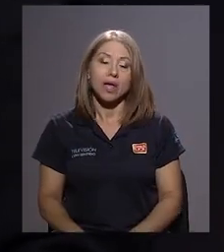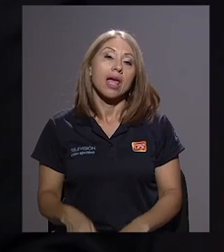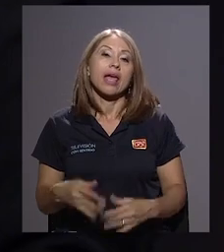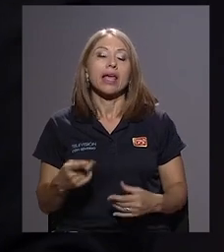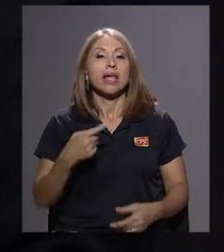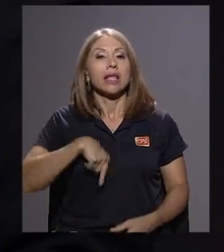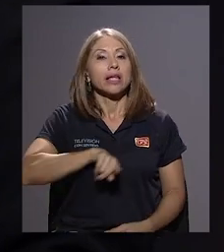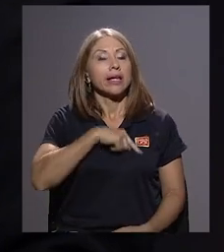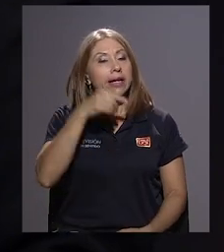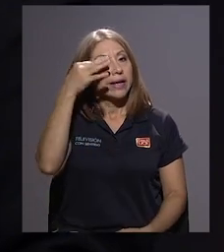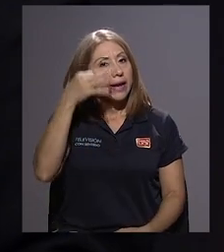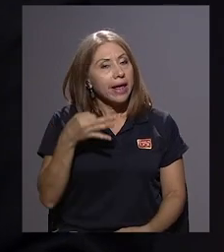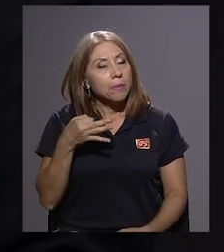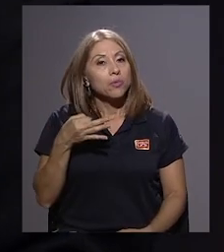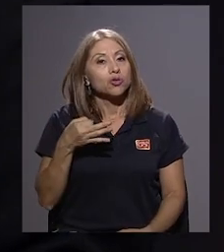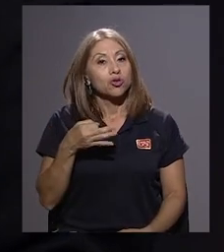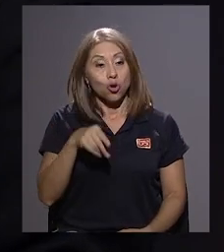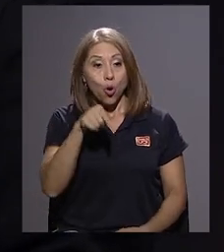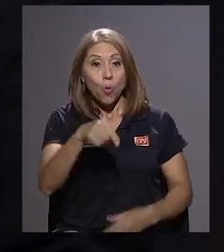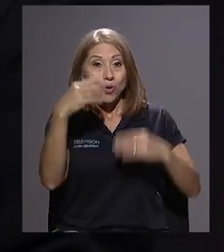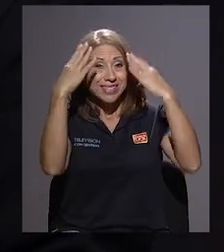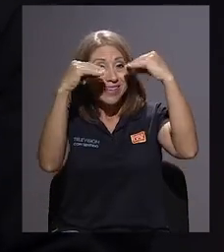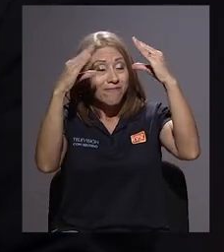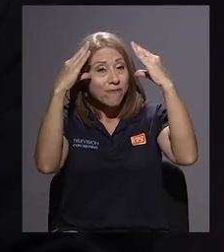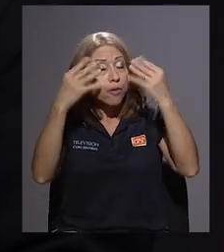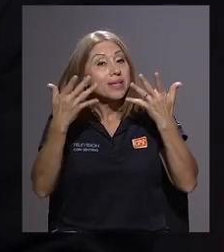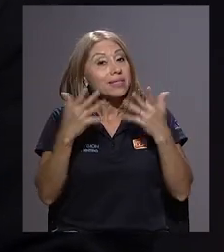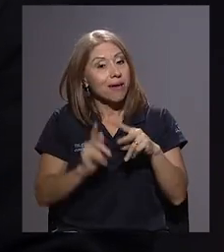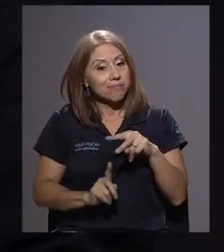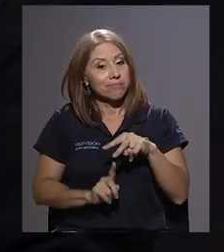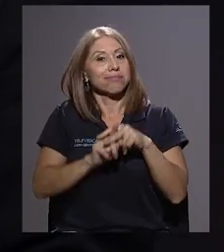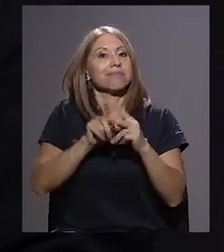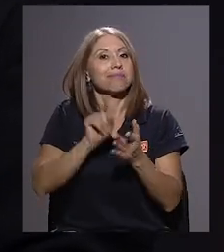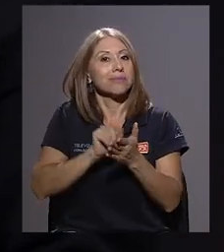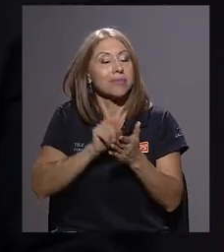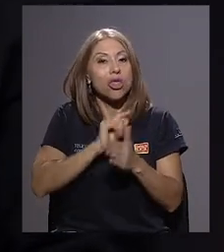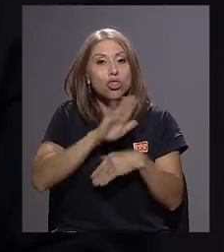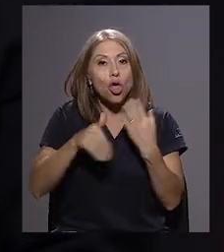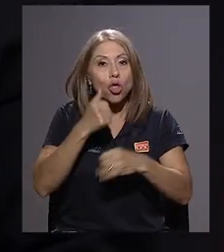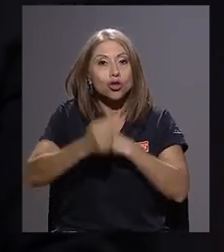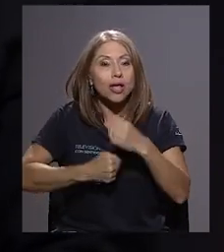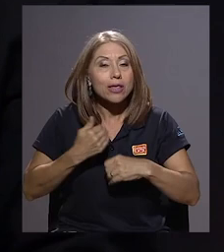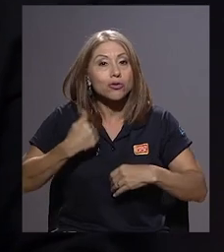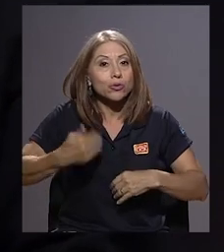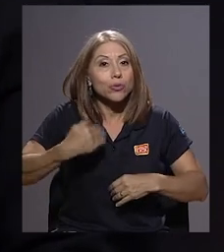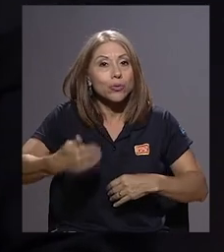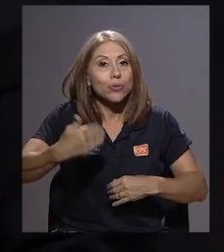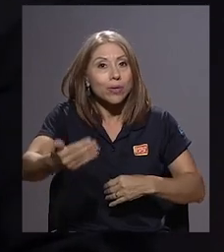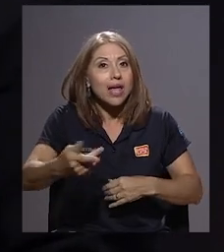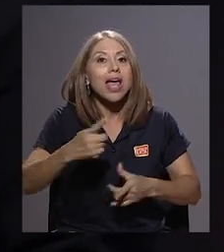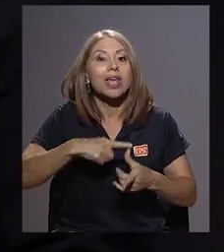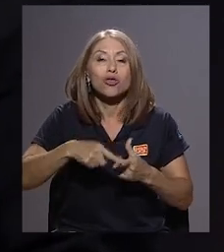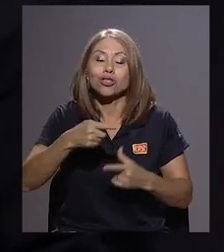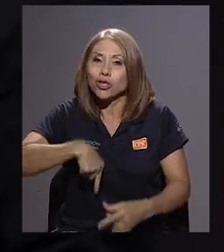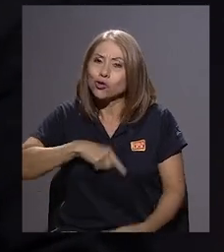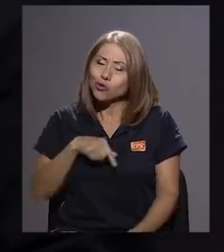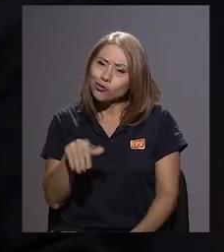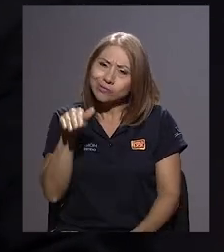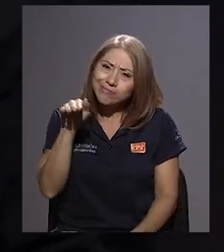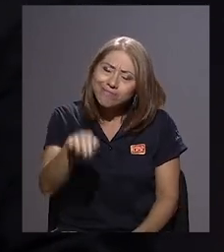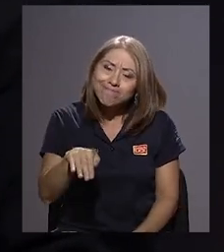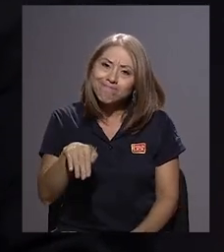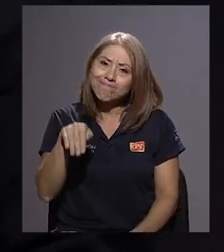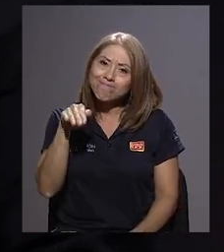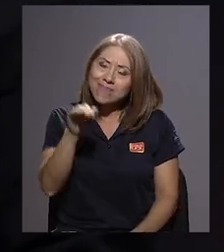creemos que, como este informe va a salir todos los años, pues vamos a estar como con el dedo sobre la llaga. Vamos a estar ahí